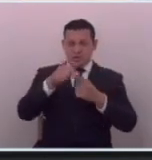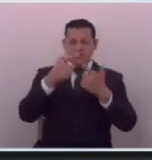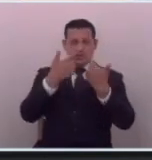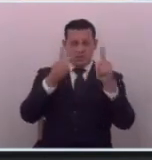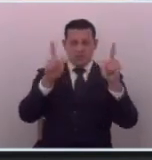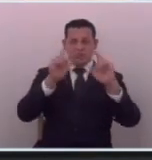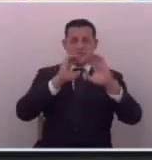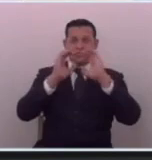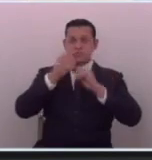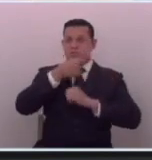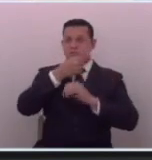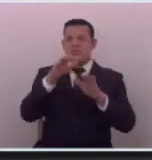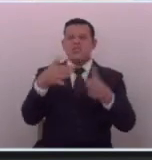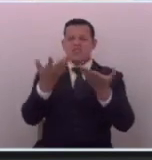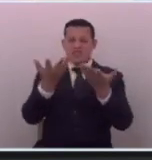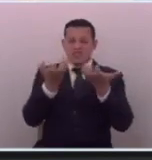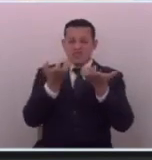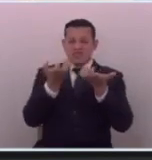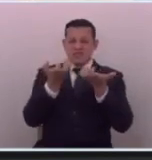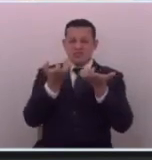libertad de prensa ¿o qué quiere?